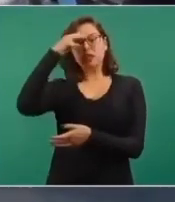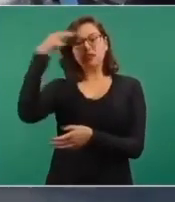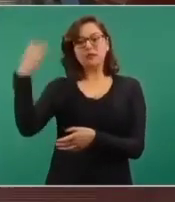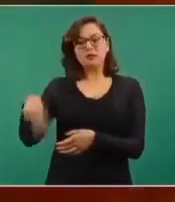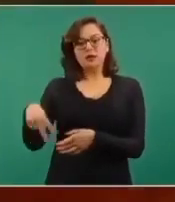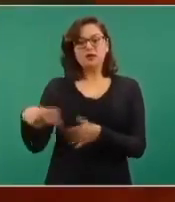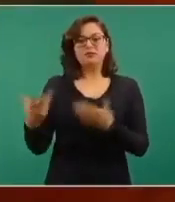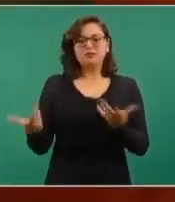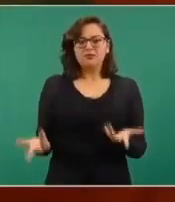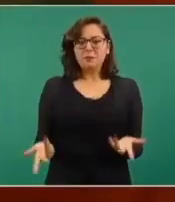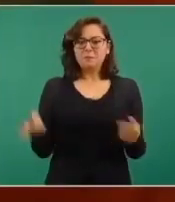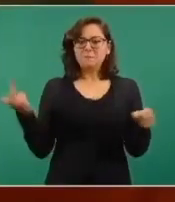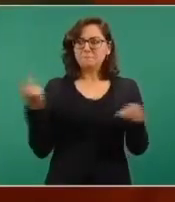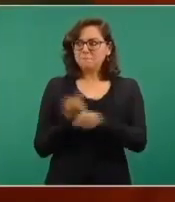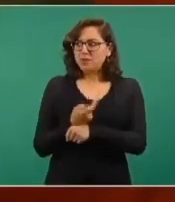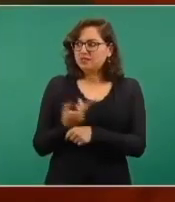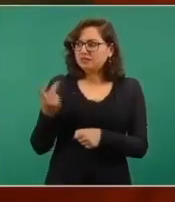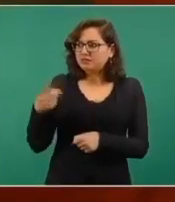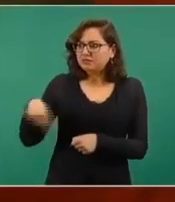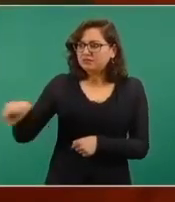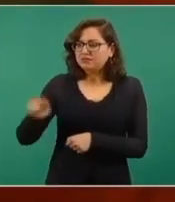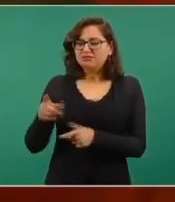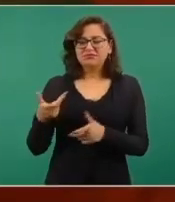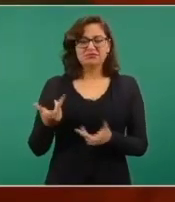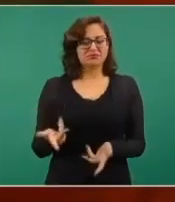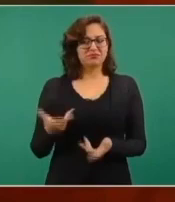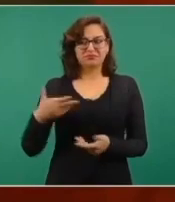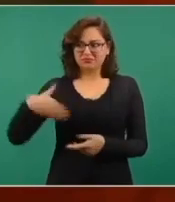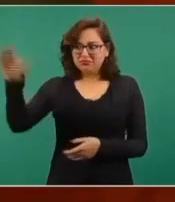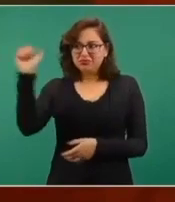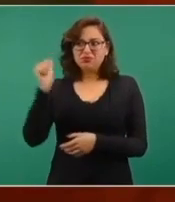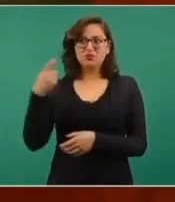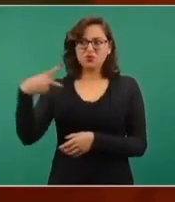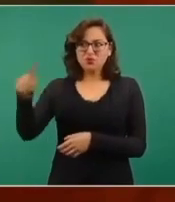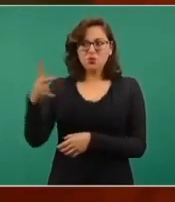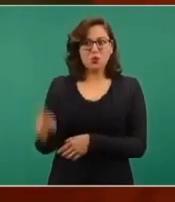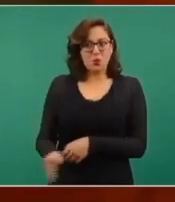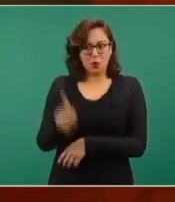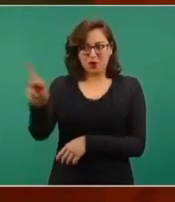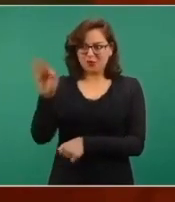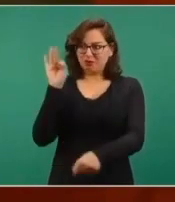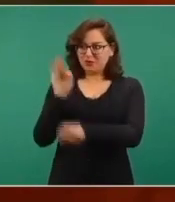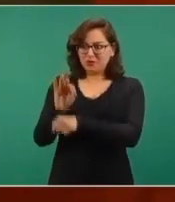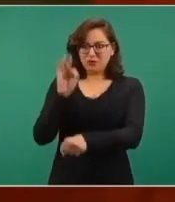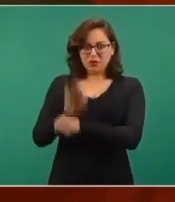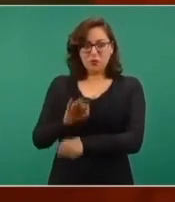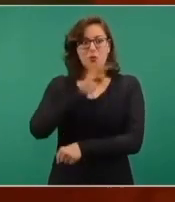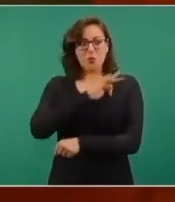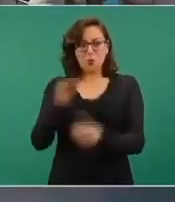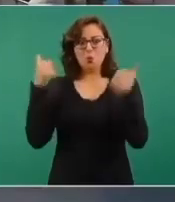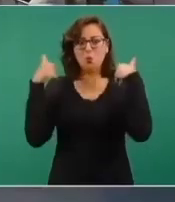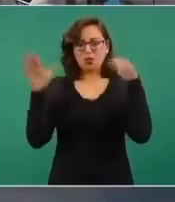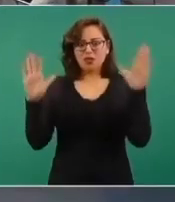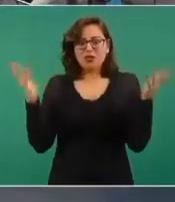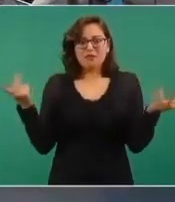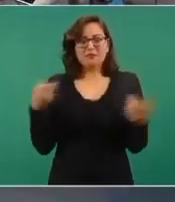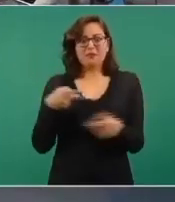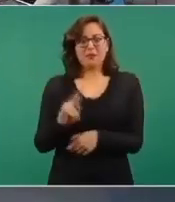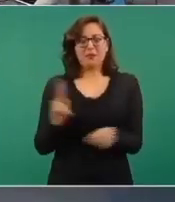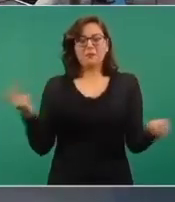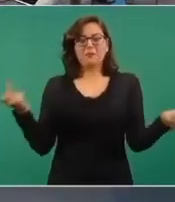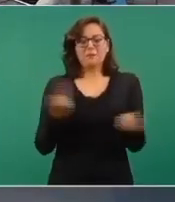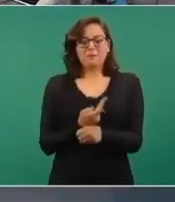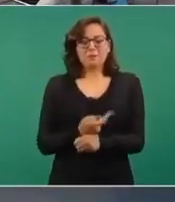podrían estar resguardados en su tierra, en su comunidad, que ha sido violentada. Sí,